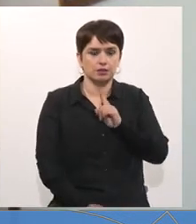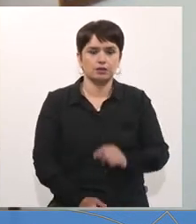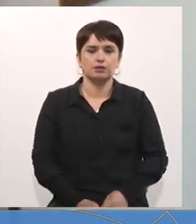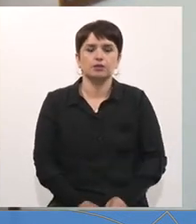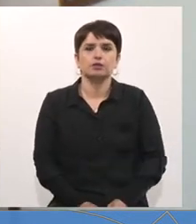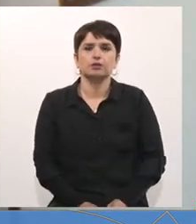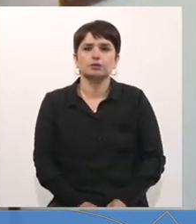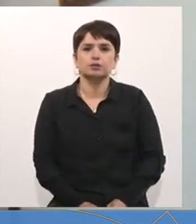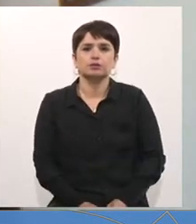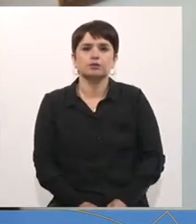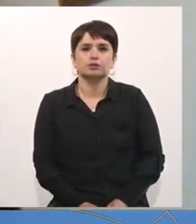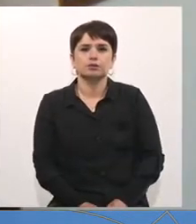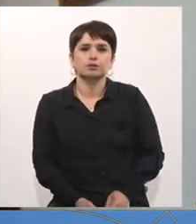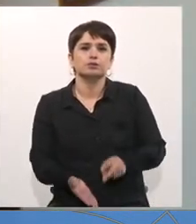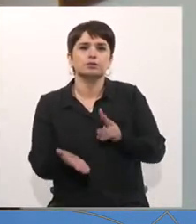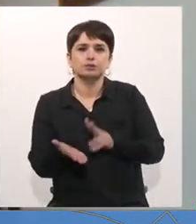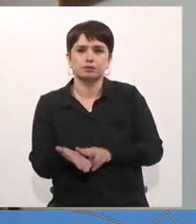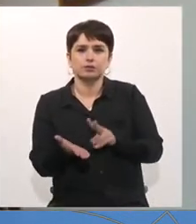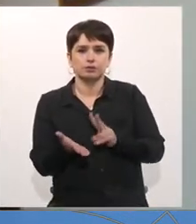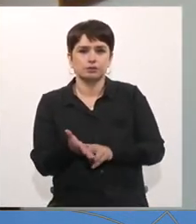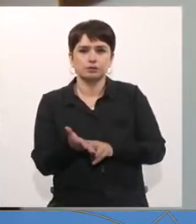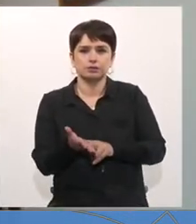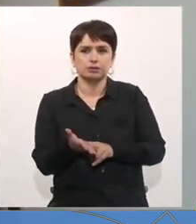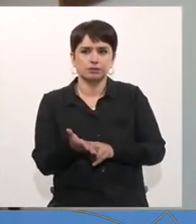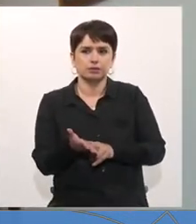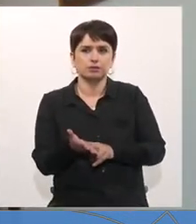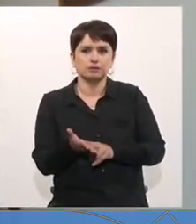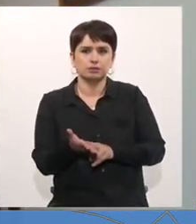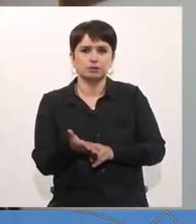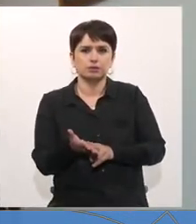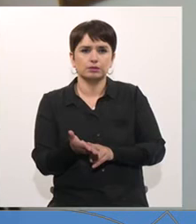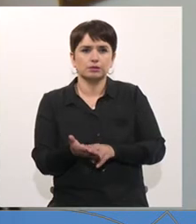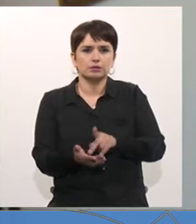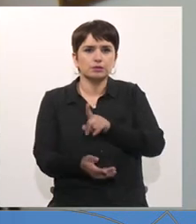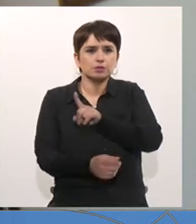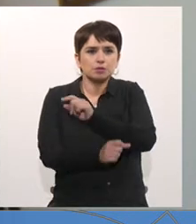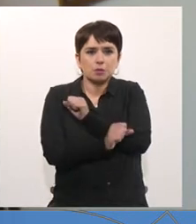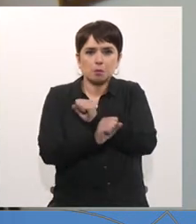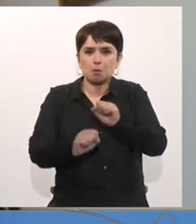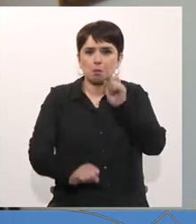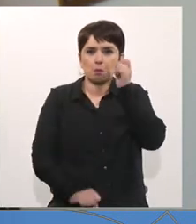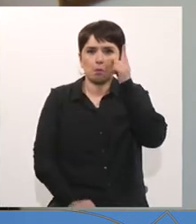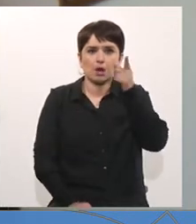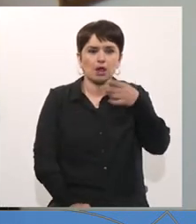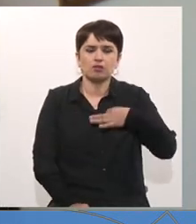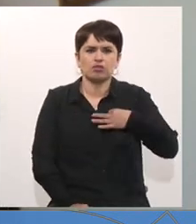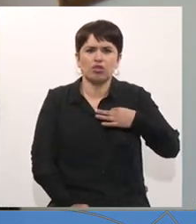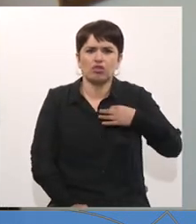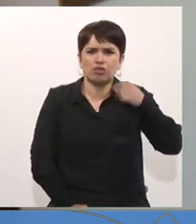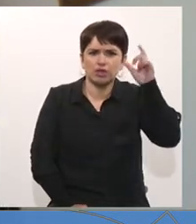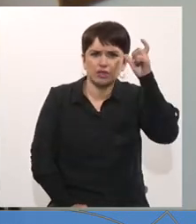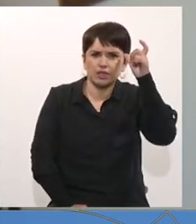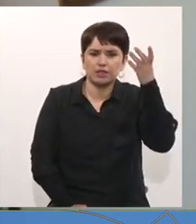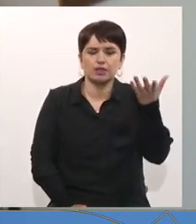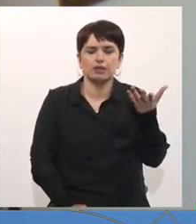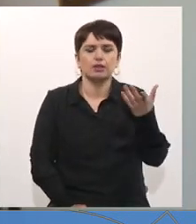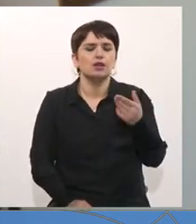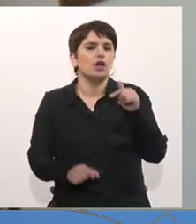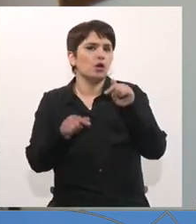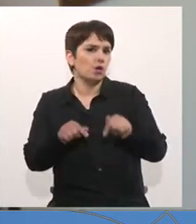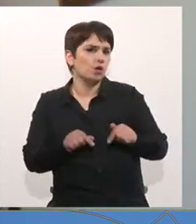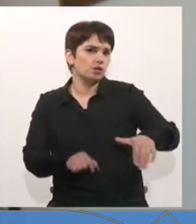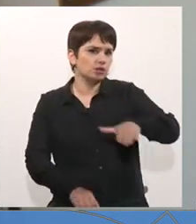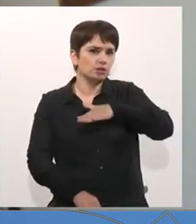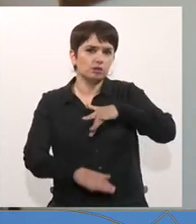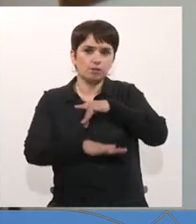es realmente, desde el punto de vista de la ciudadanía, bastante incomprensible. Nos encontramos, en definitiva, en una situación